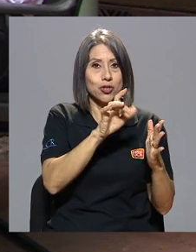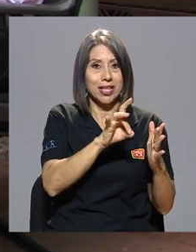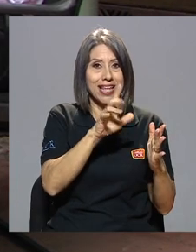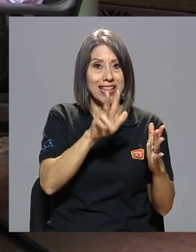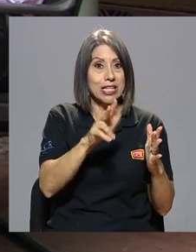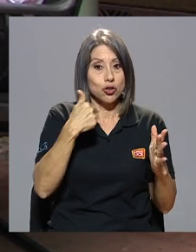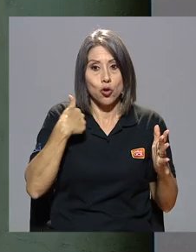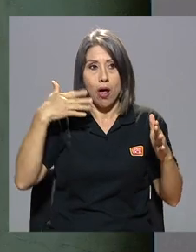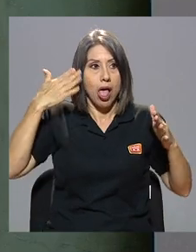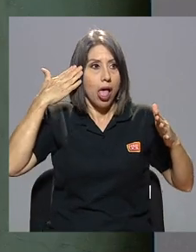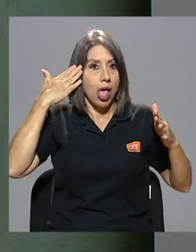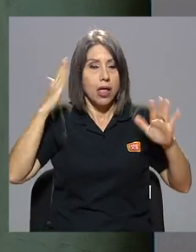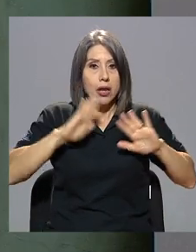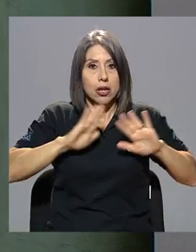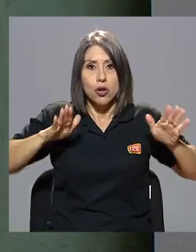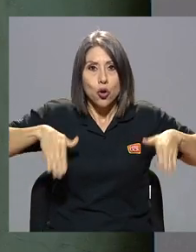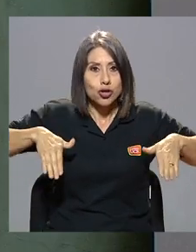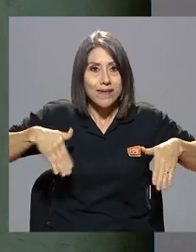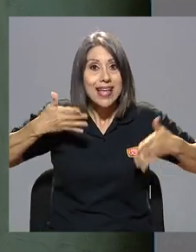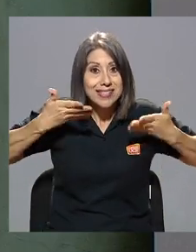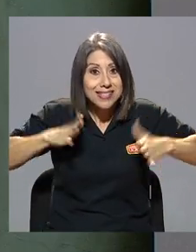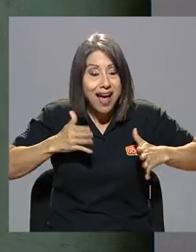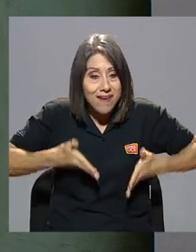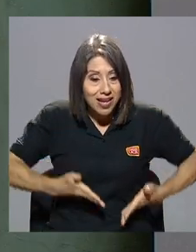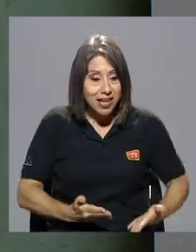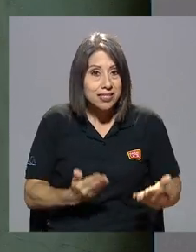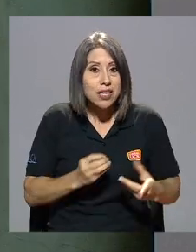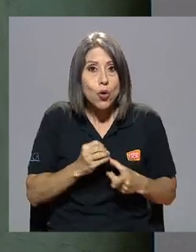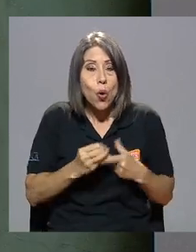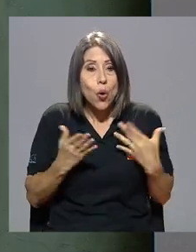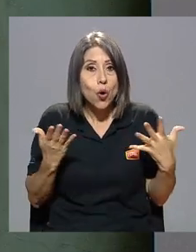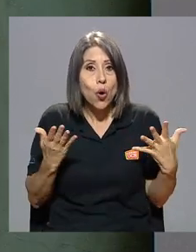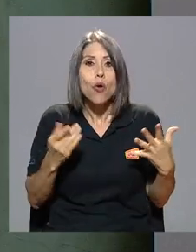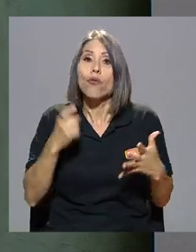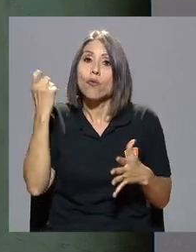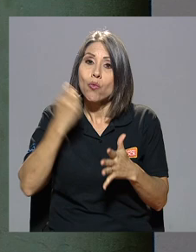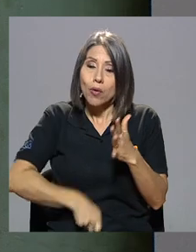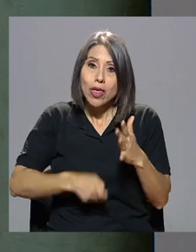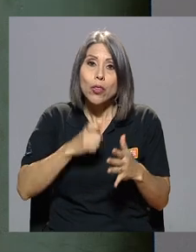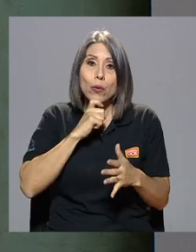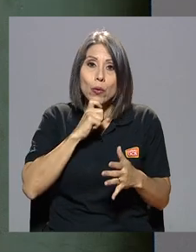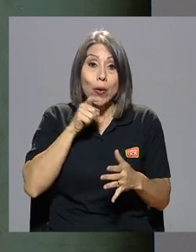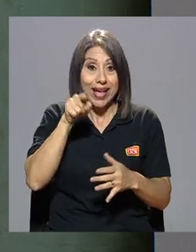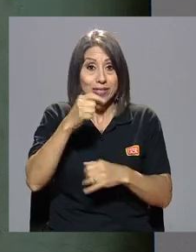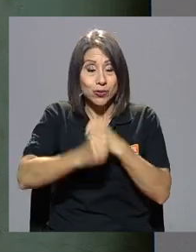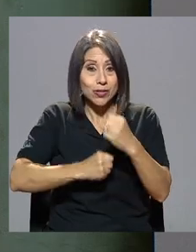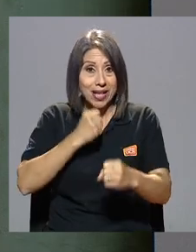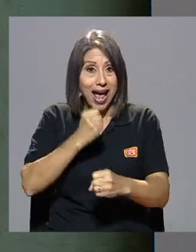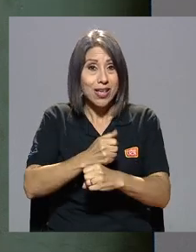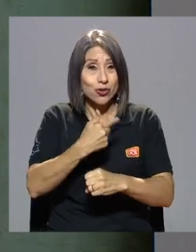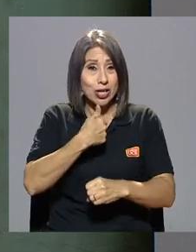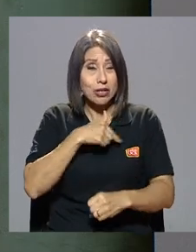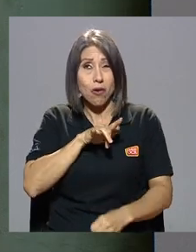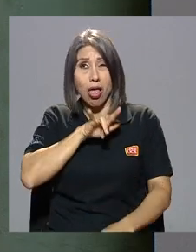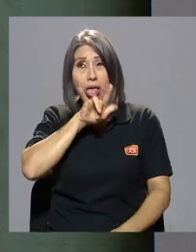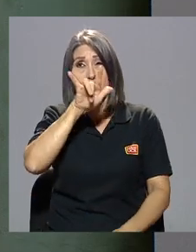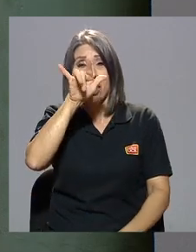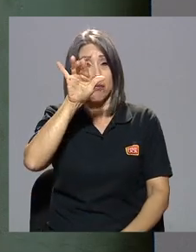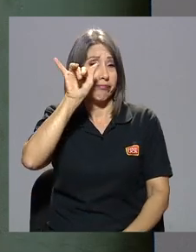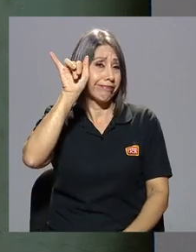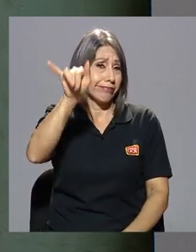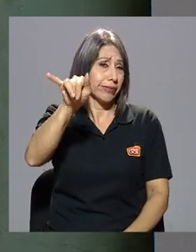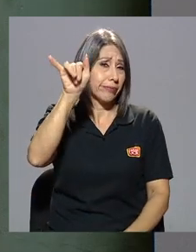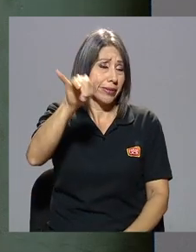y yo no sabía si él había nacido o no sí fue fue duro y esos años que yo estaba en la